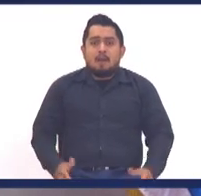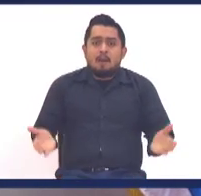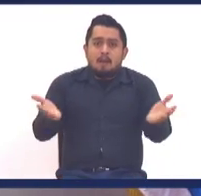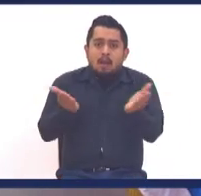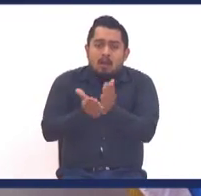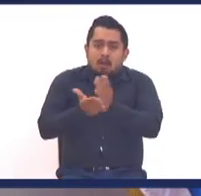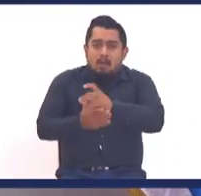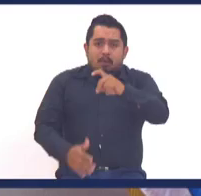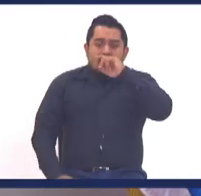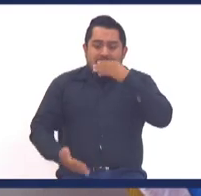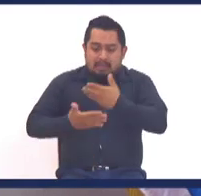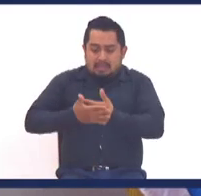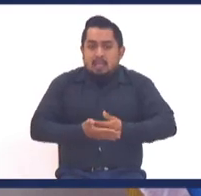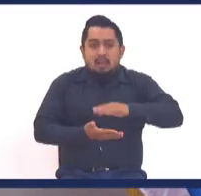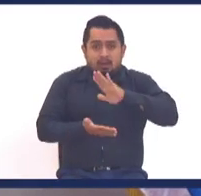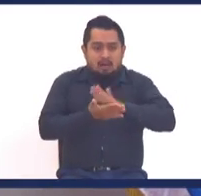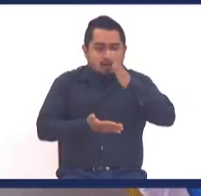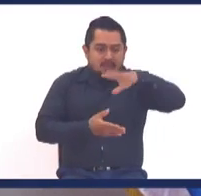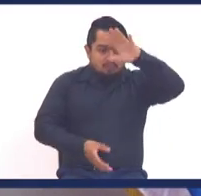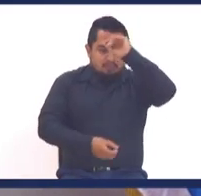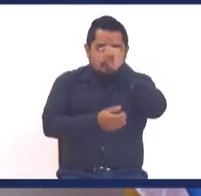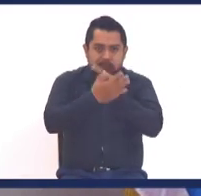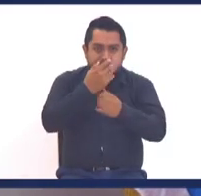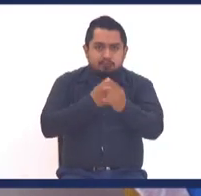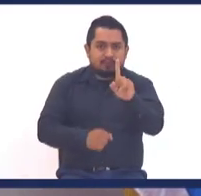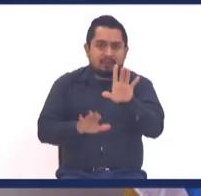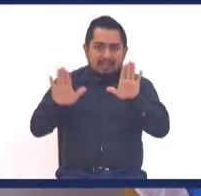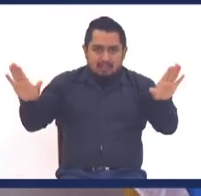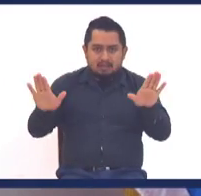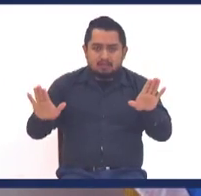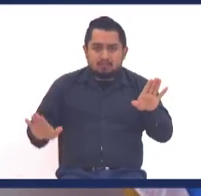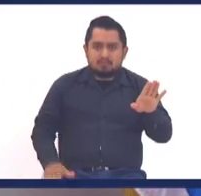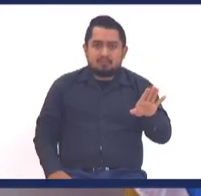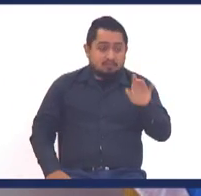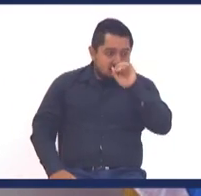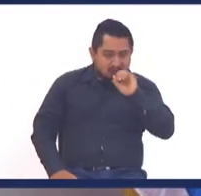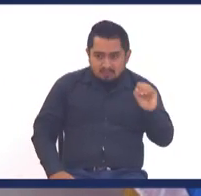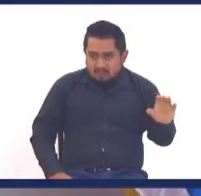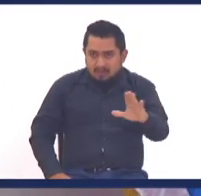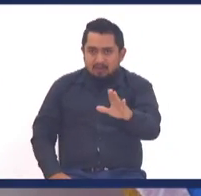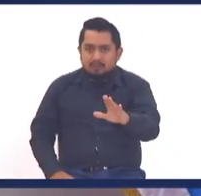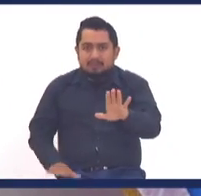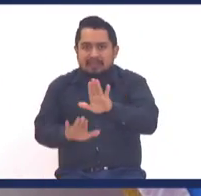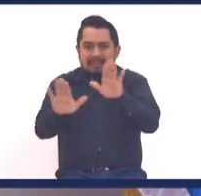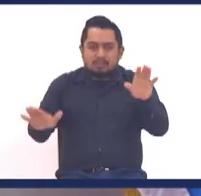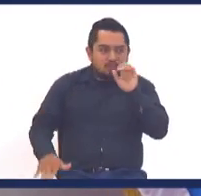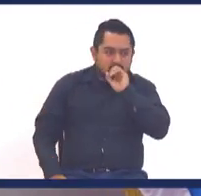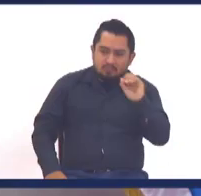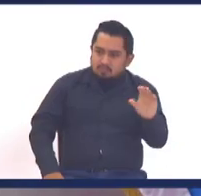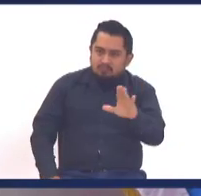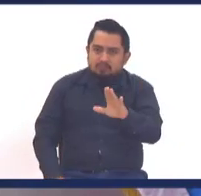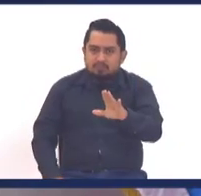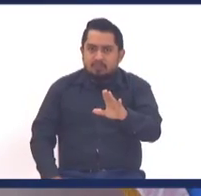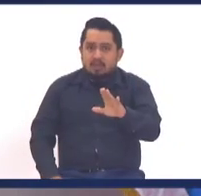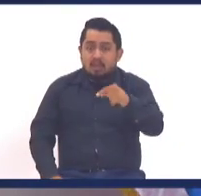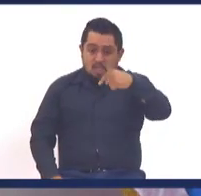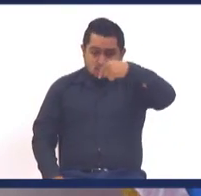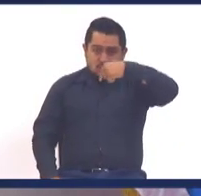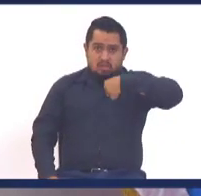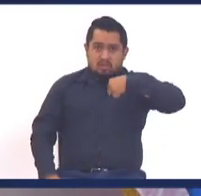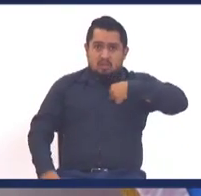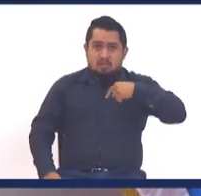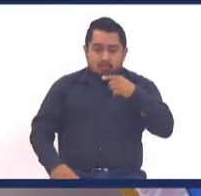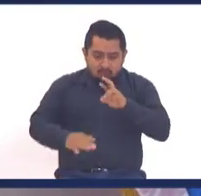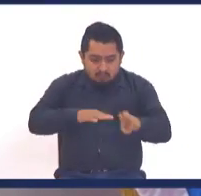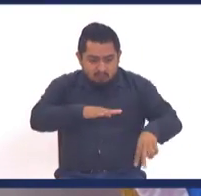Señor la leemos en el nombre del Padre, el Hijo, el Espíritu Santo. Y le dijo Jesús, atención, dos puntos. ¿Qué le dijo? Yo soy la